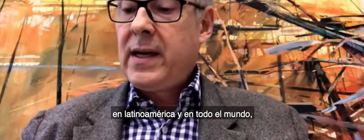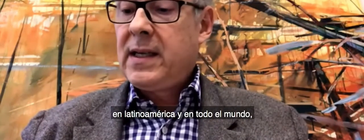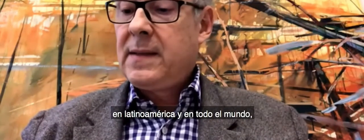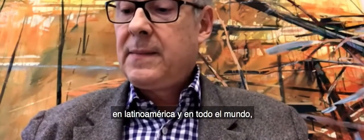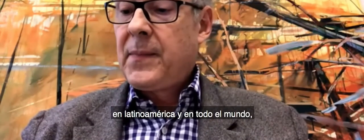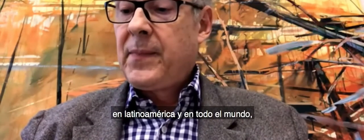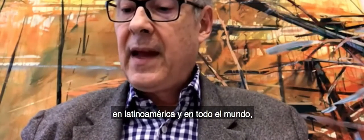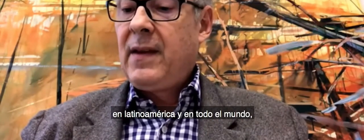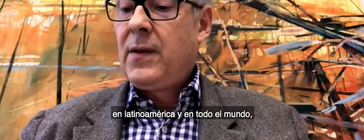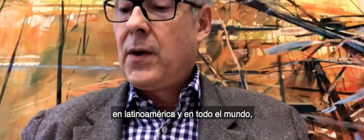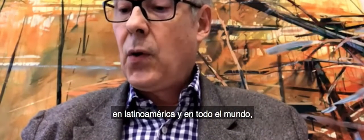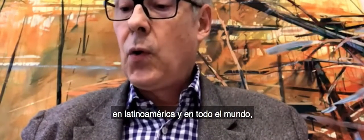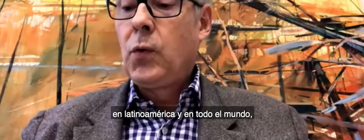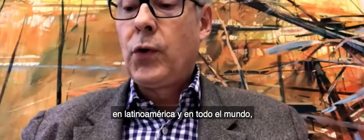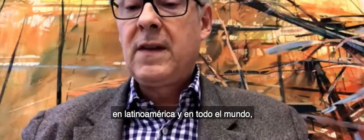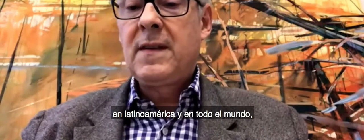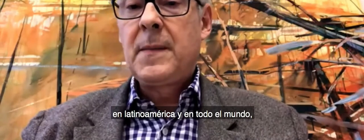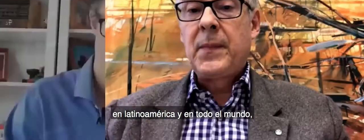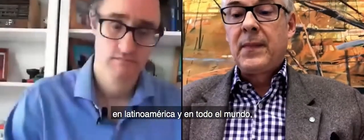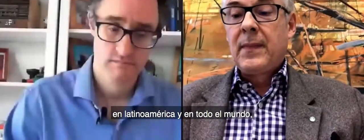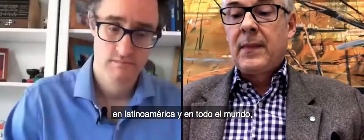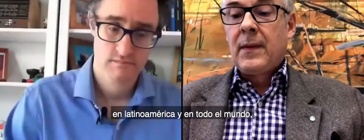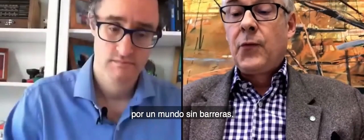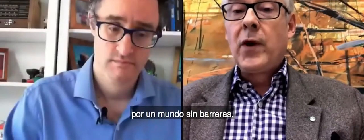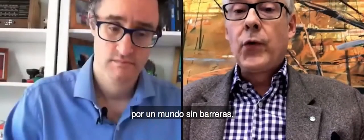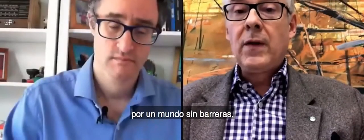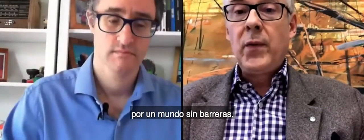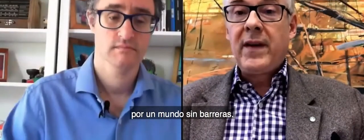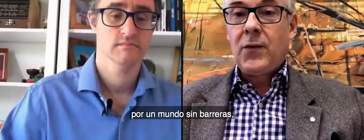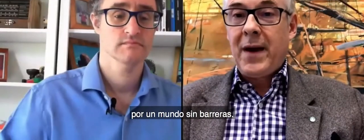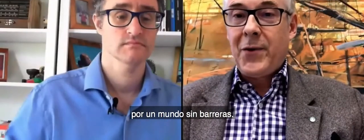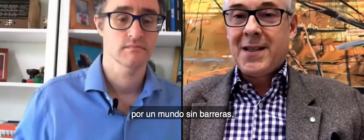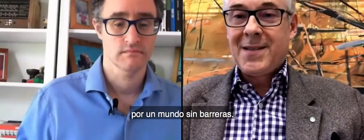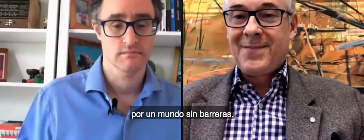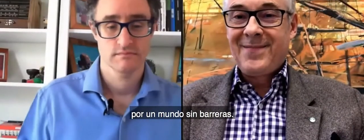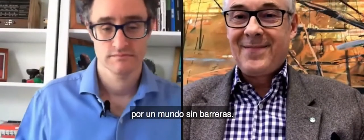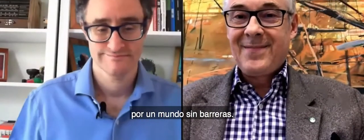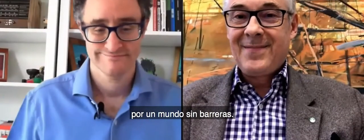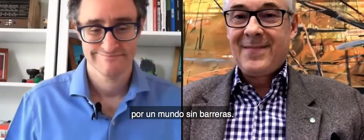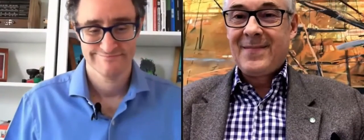America and in the whole world for a world without barriers.